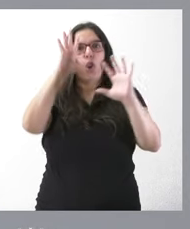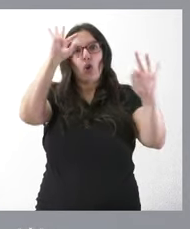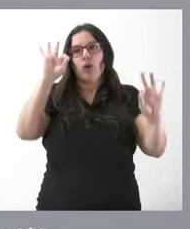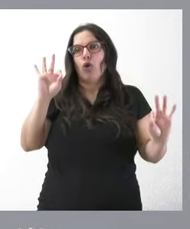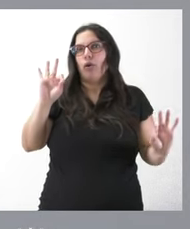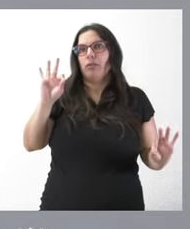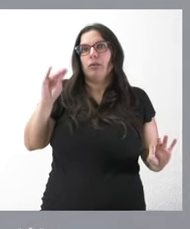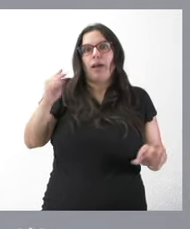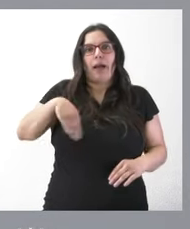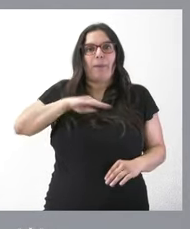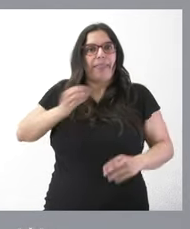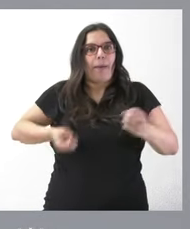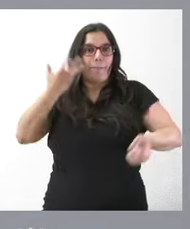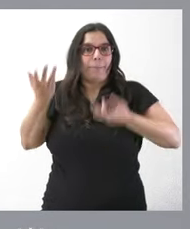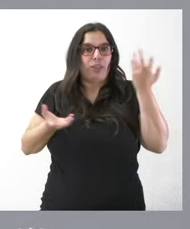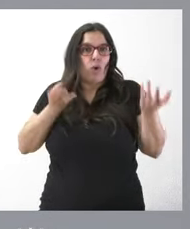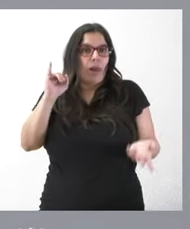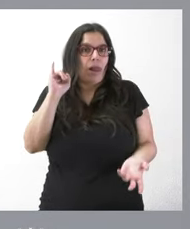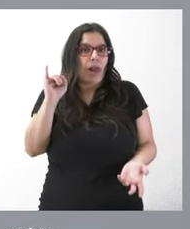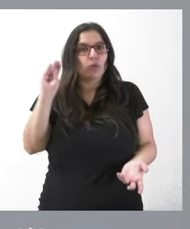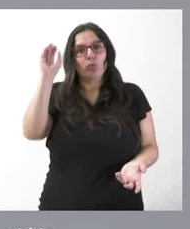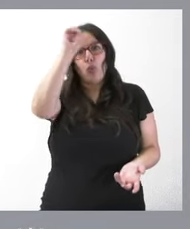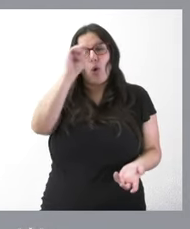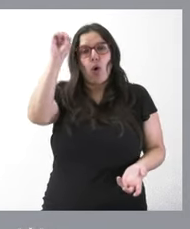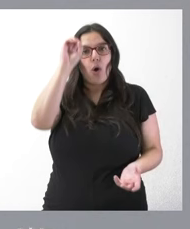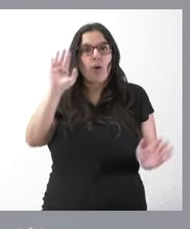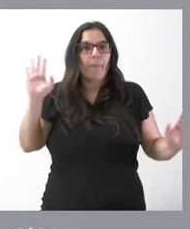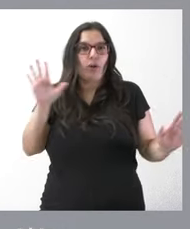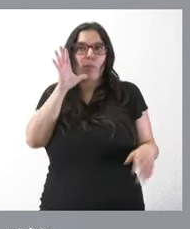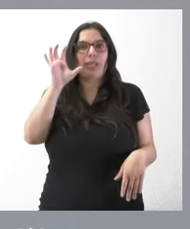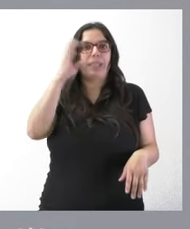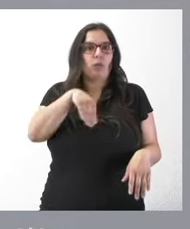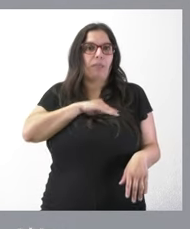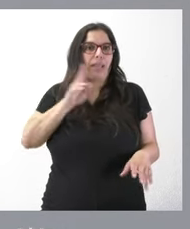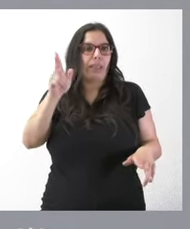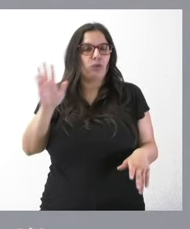tiene esa capacidad de expresar su opinión en un estado como es el de España